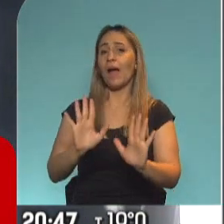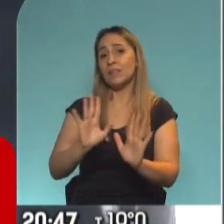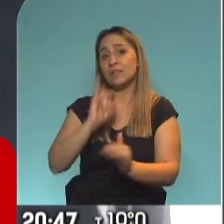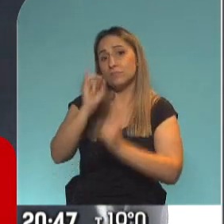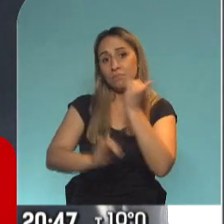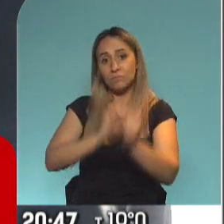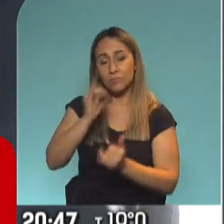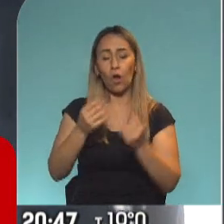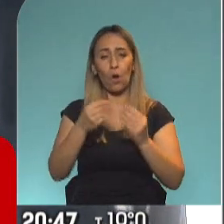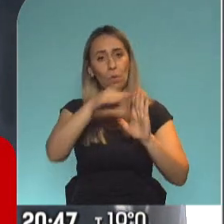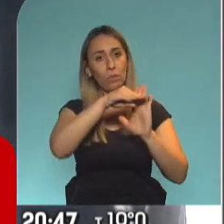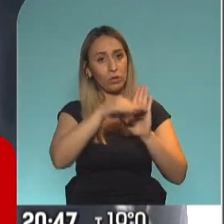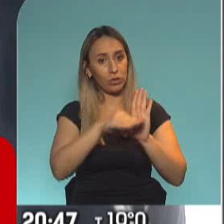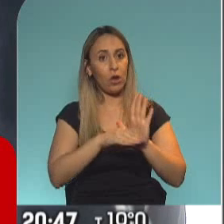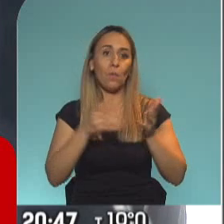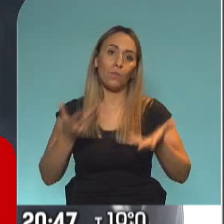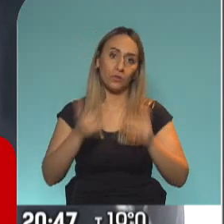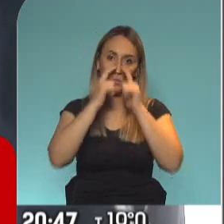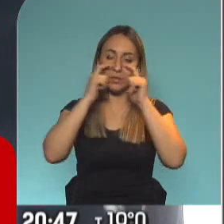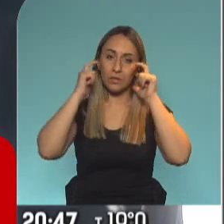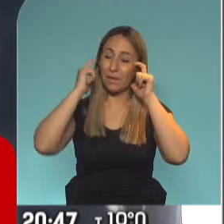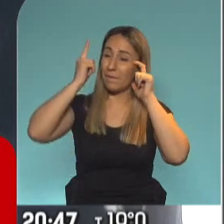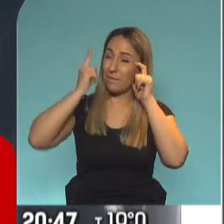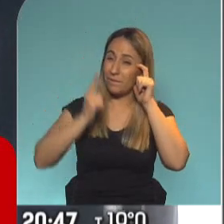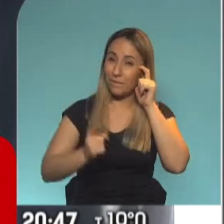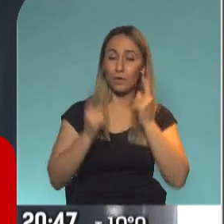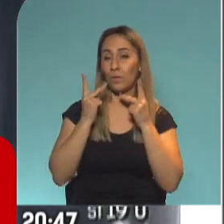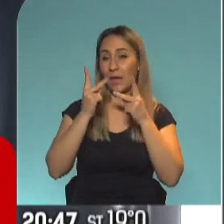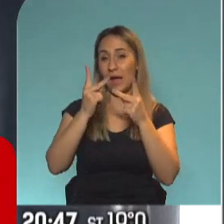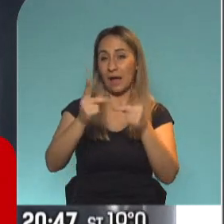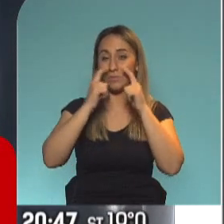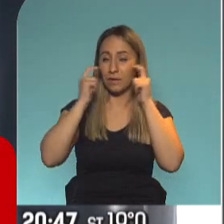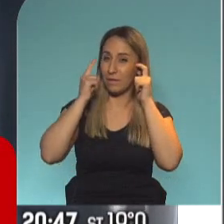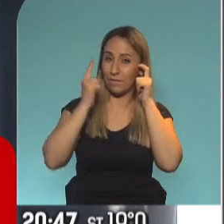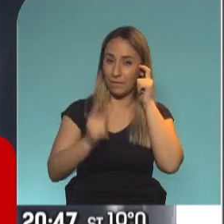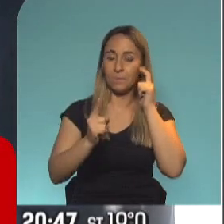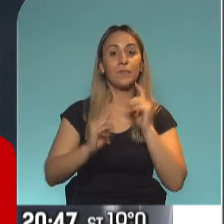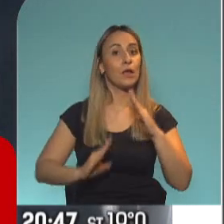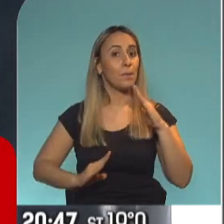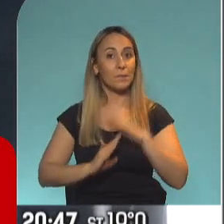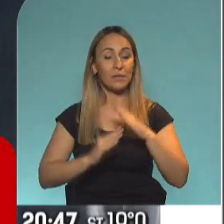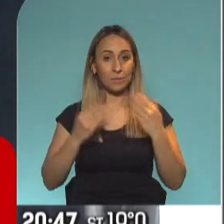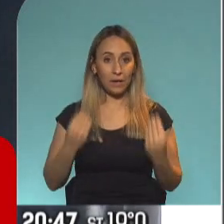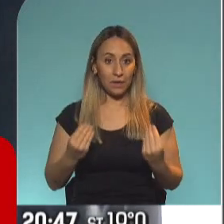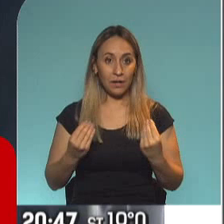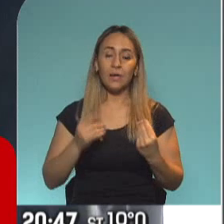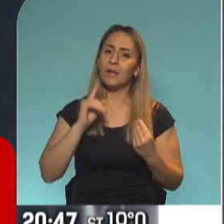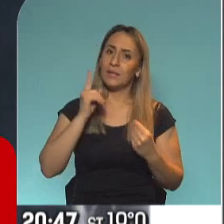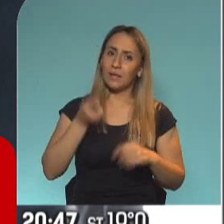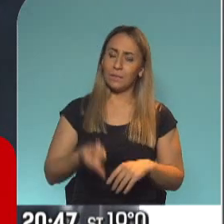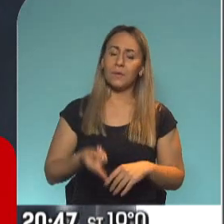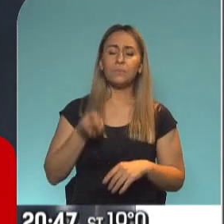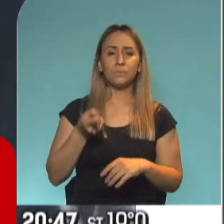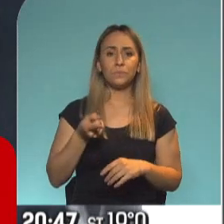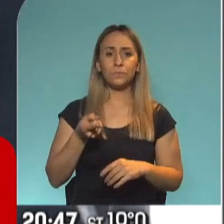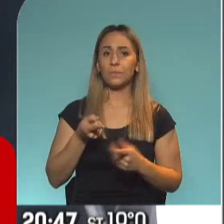del uso, recordar, por supuesto, el uso del tapabocas durante todo el viaje y principalmente también el concepto de la trazabilidad, porque hay que